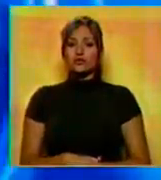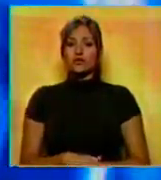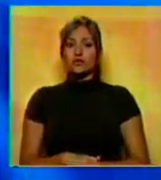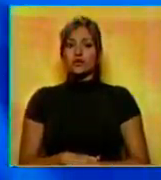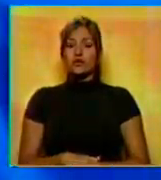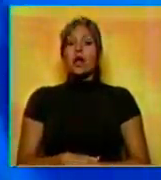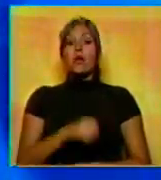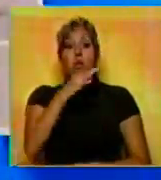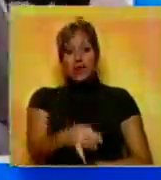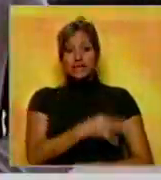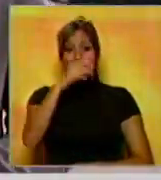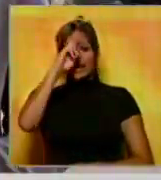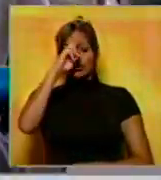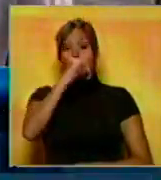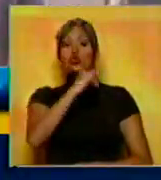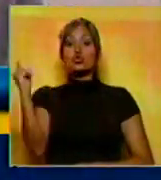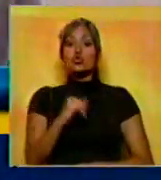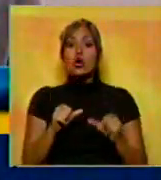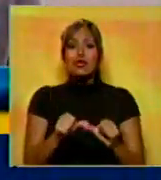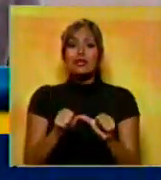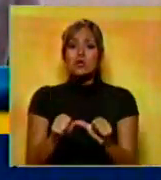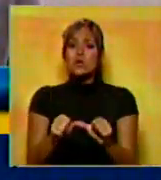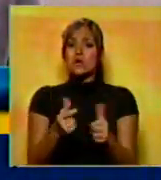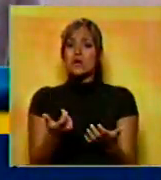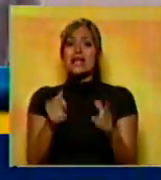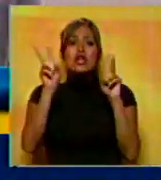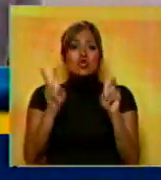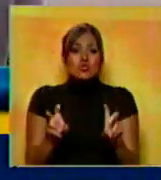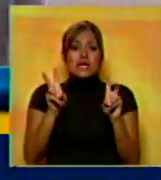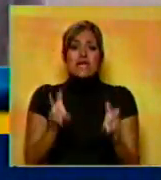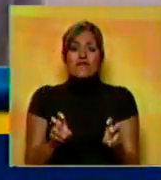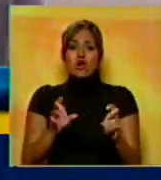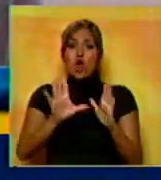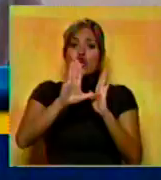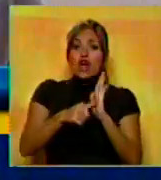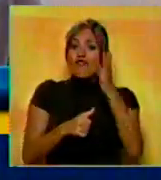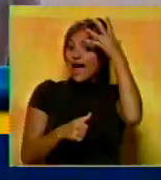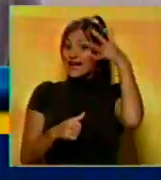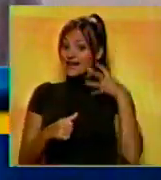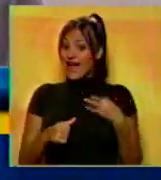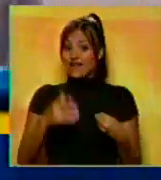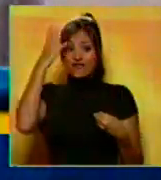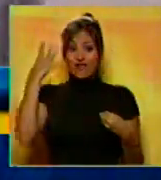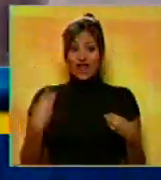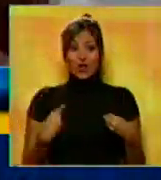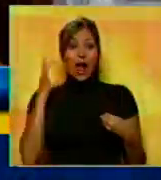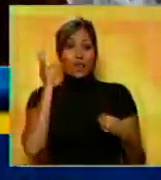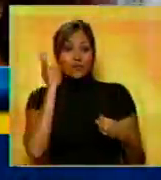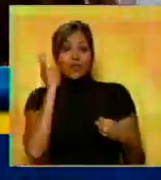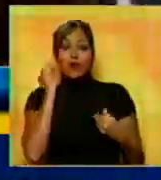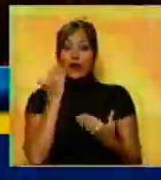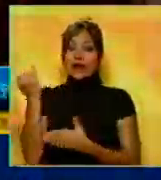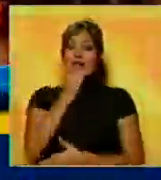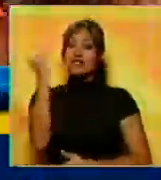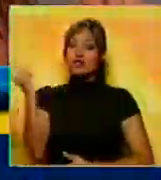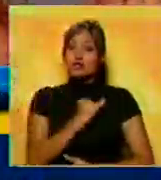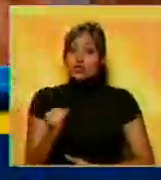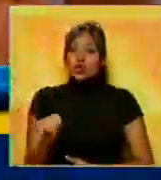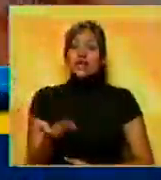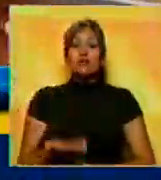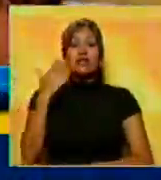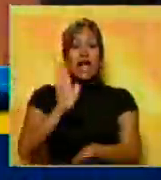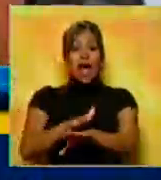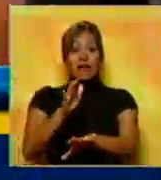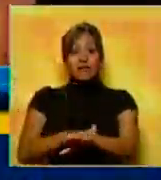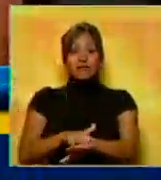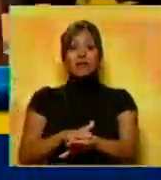Así es. Buenas tardes. En el estado de Zulia continúa la polémica por esta nueva modalidad de robo de cabello que se encuentra desatada en el estado de Zulia. Es importante